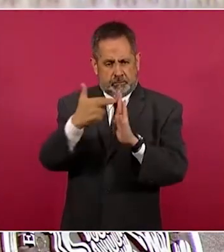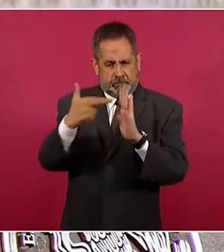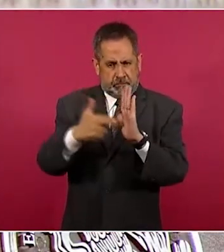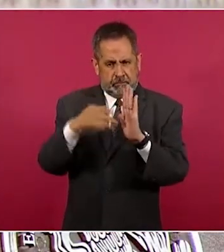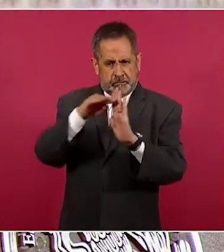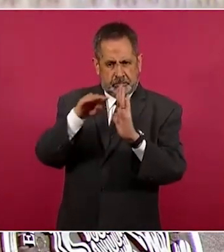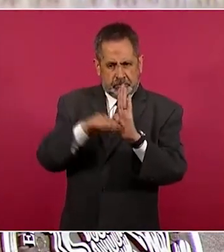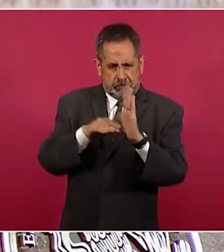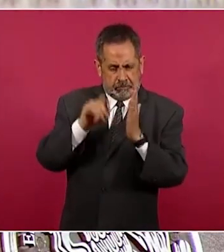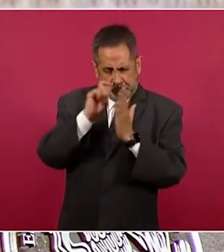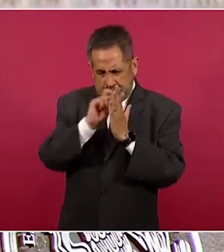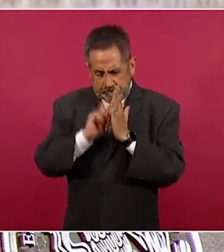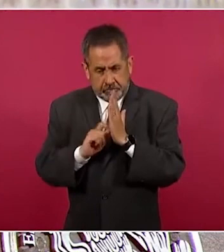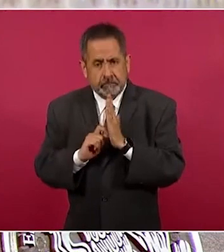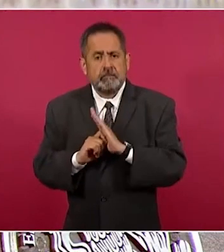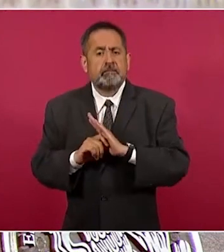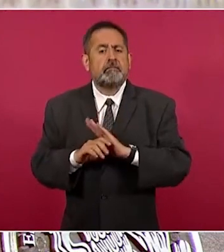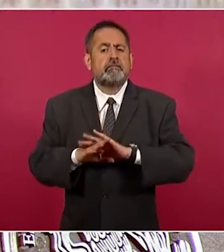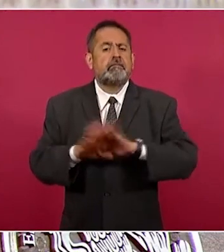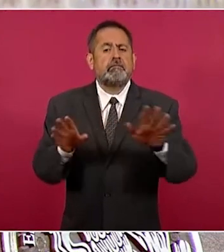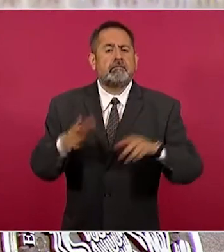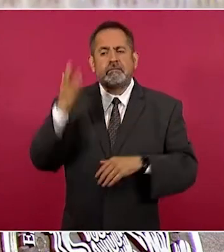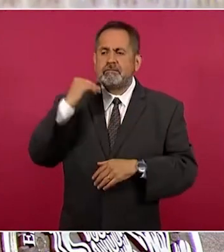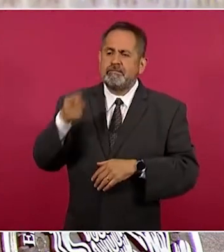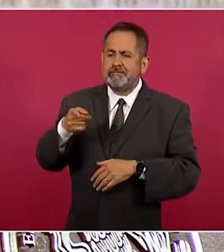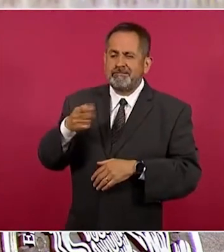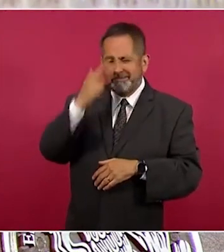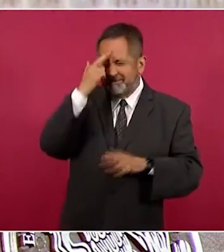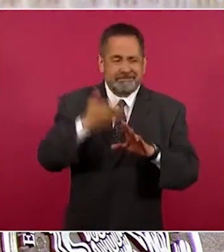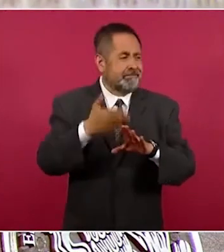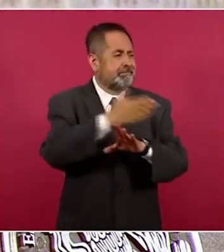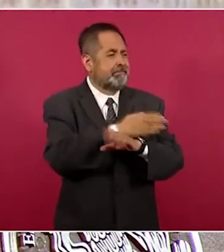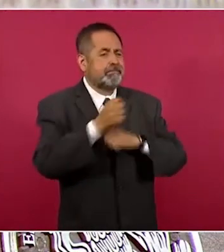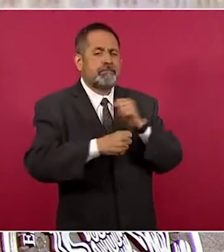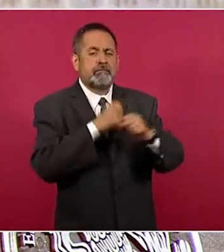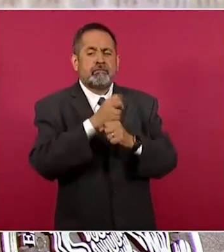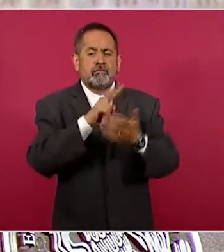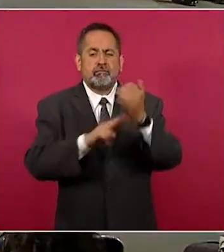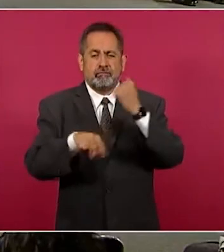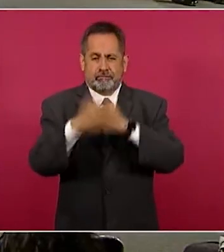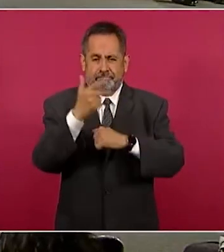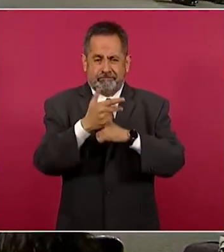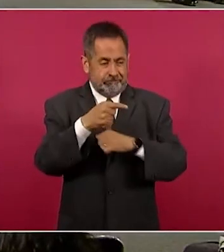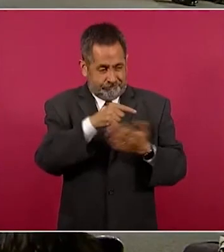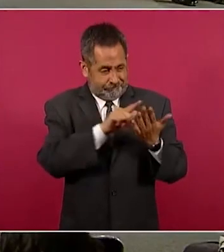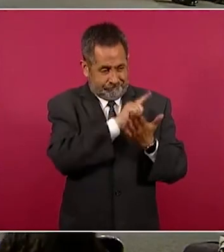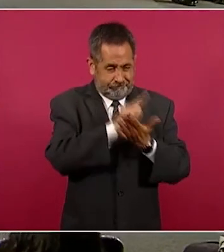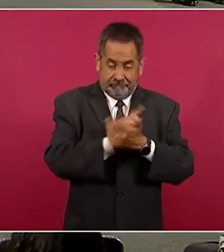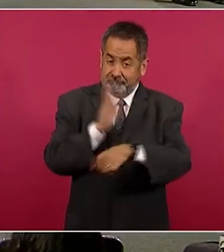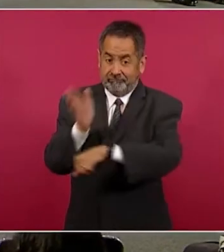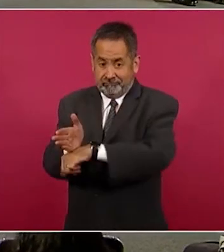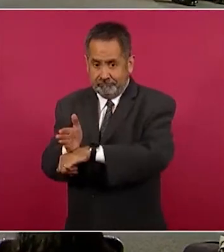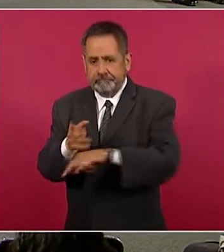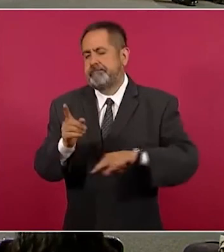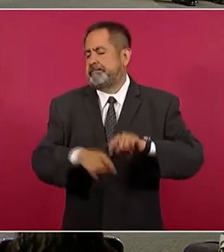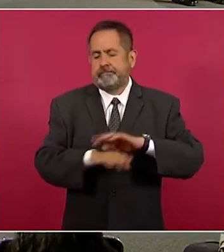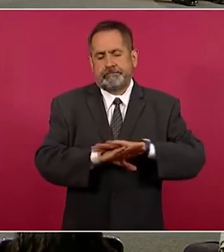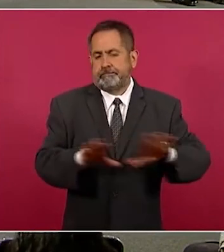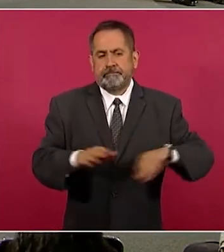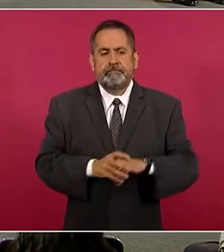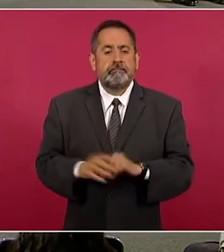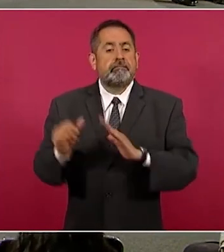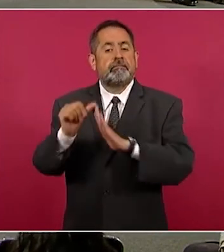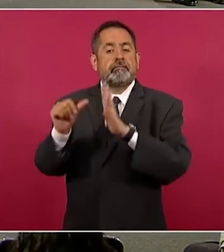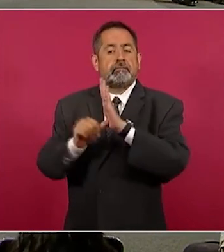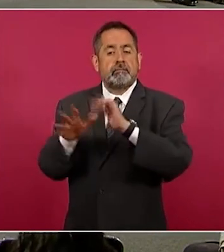es sumamente importante. Para Durango, ya lo comentábamos en videos anteriores, representa una,